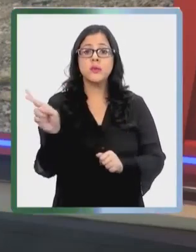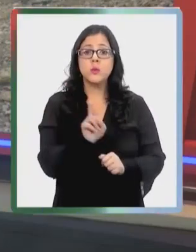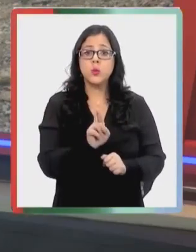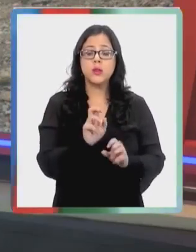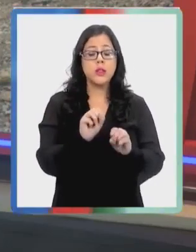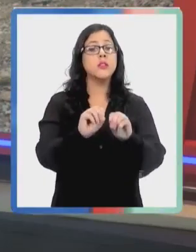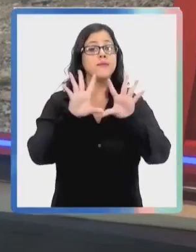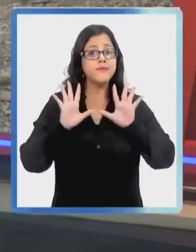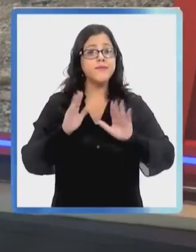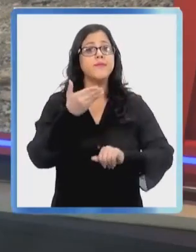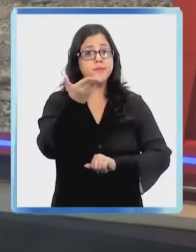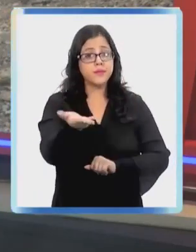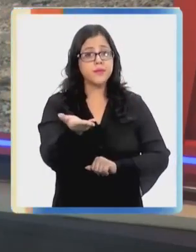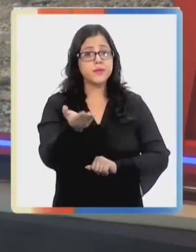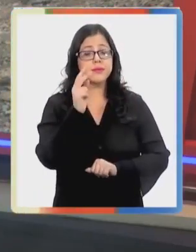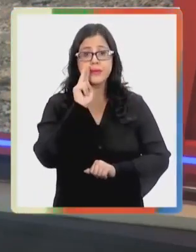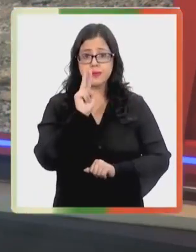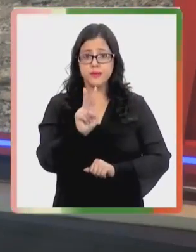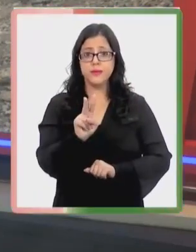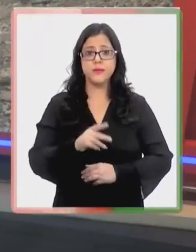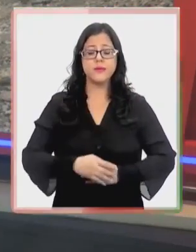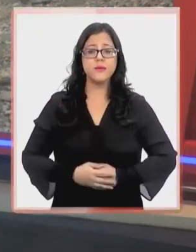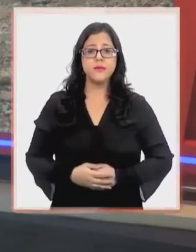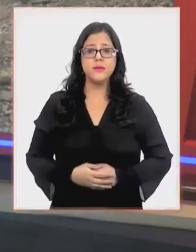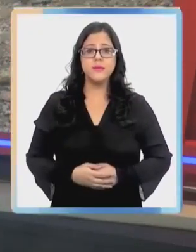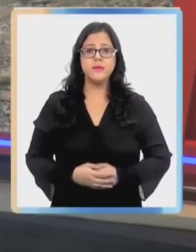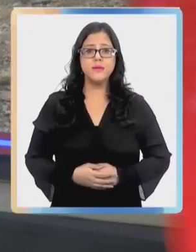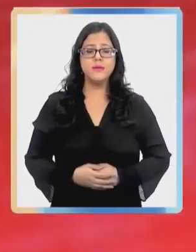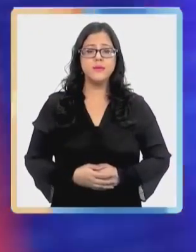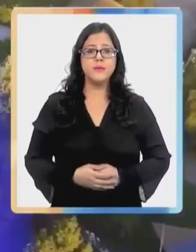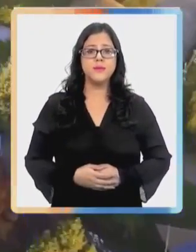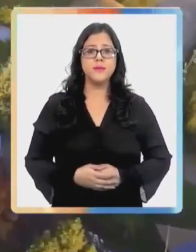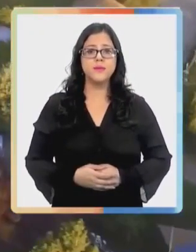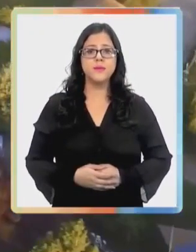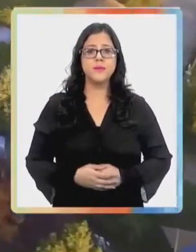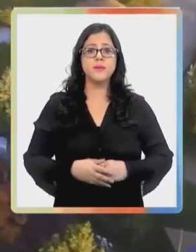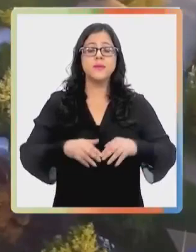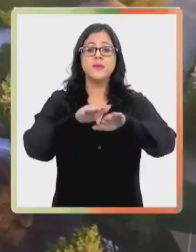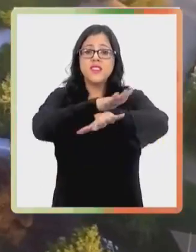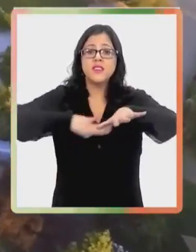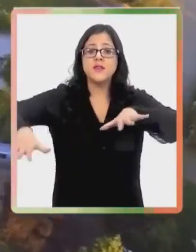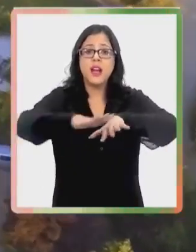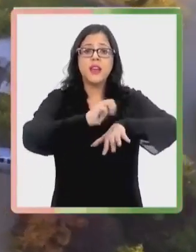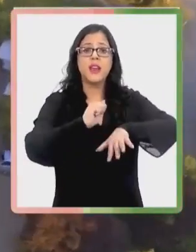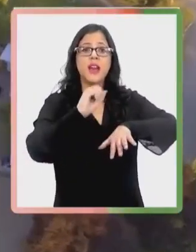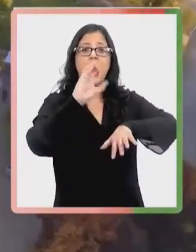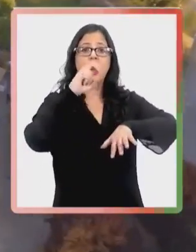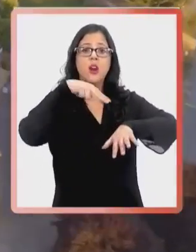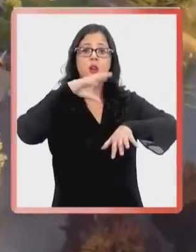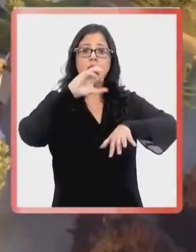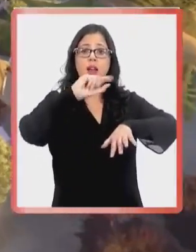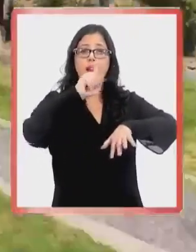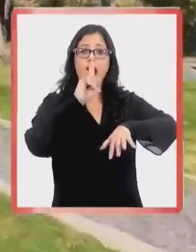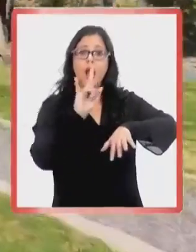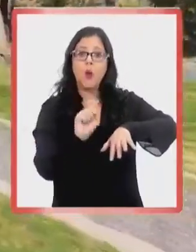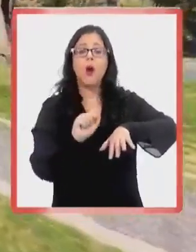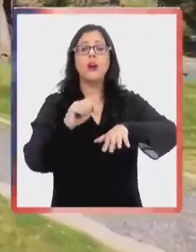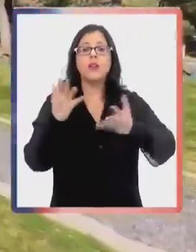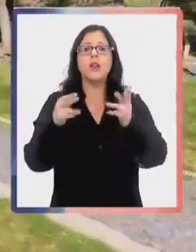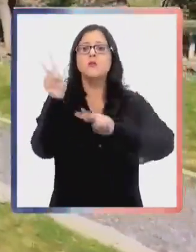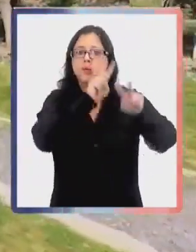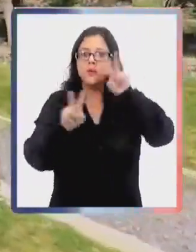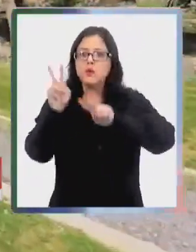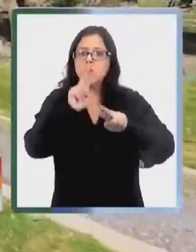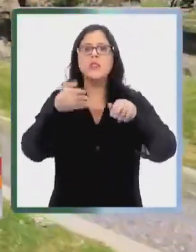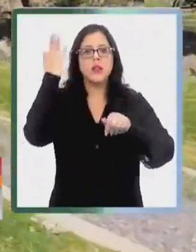la respuesta podría sorprenderlo. BTV2 nos cuenta. El Valle de Aconcagua se convirtió en el principal destino